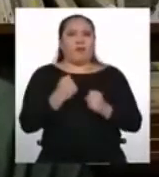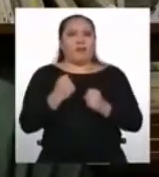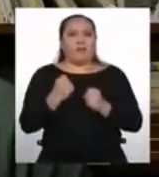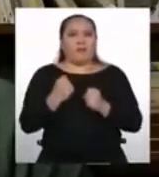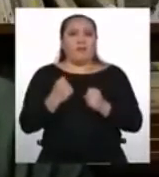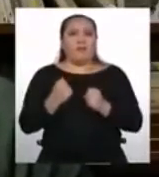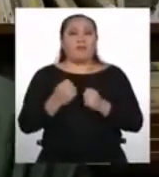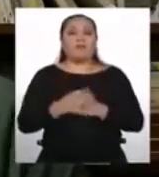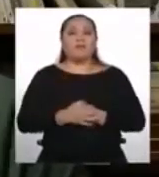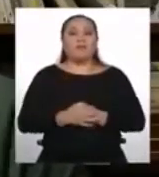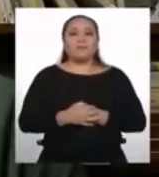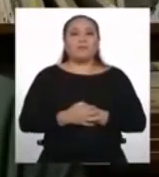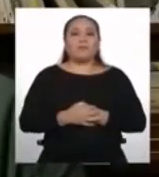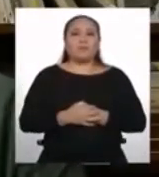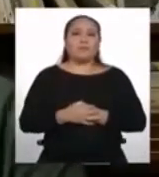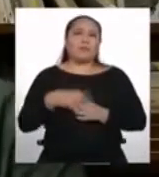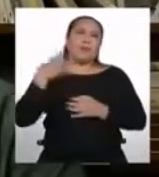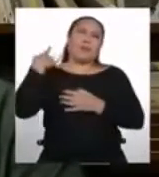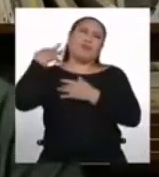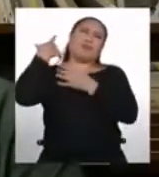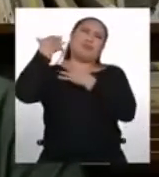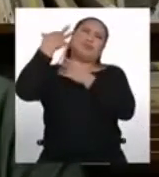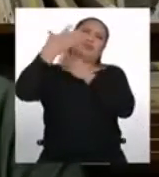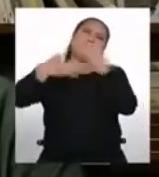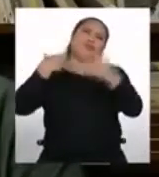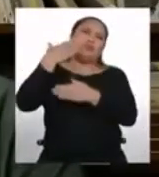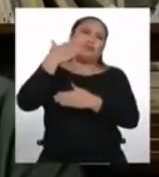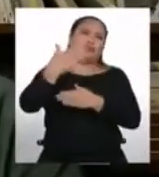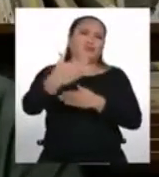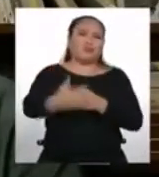este, por los siglos que vengan, ¿no?